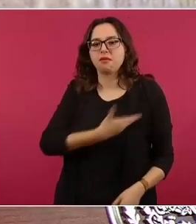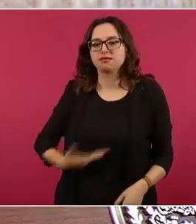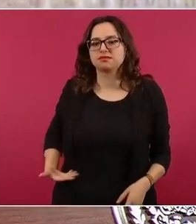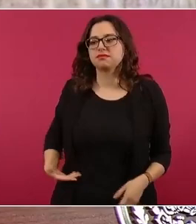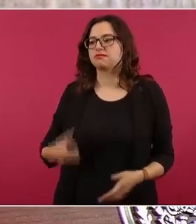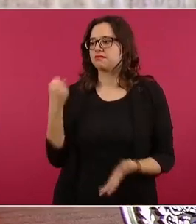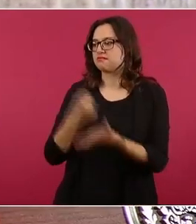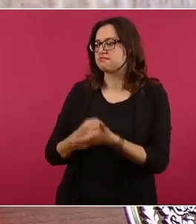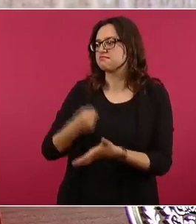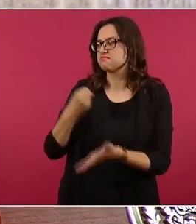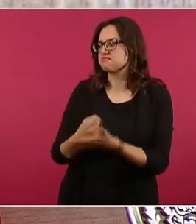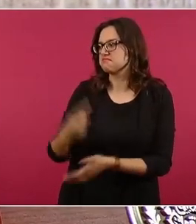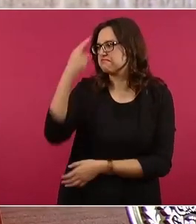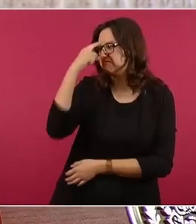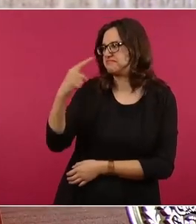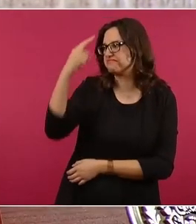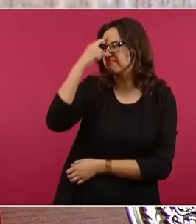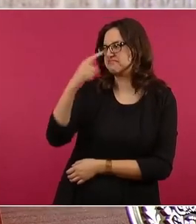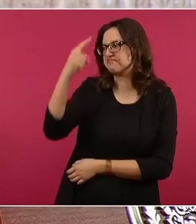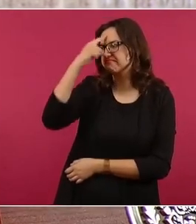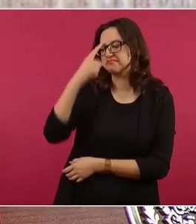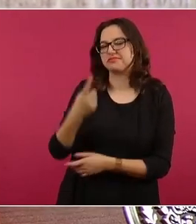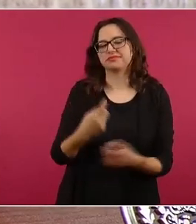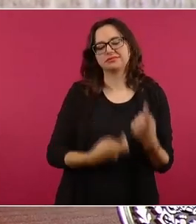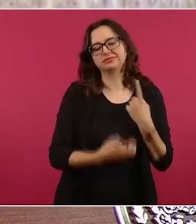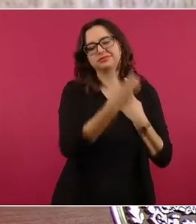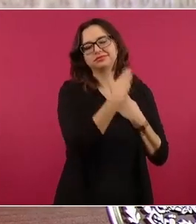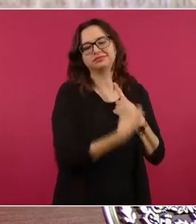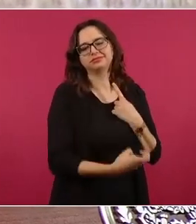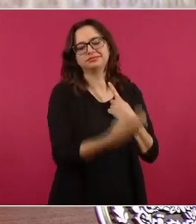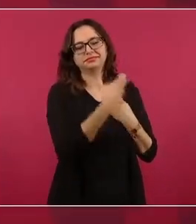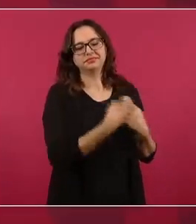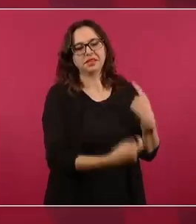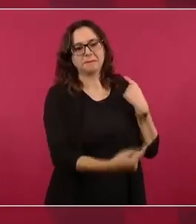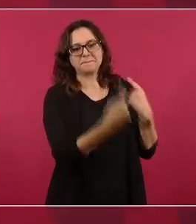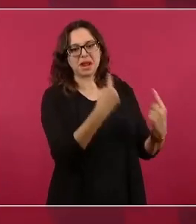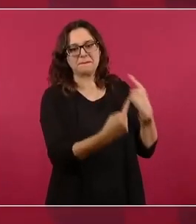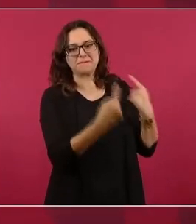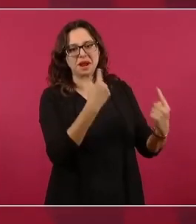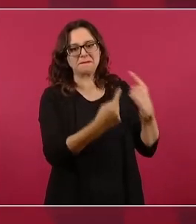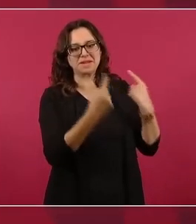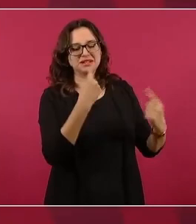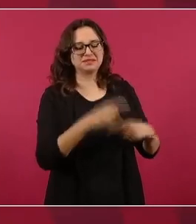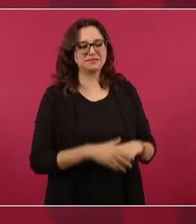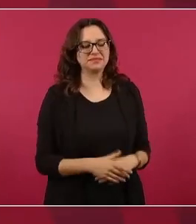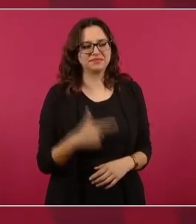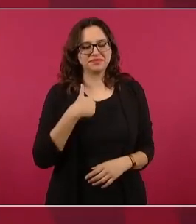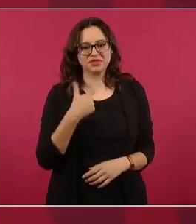Y sí me